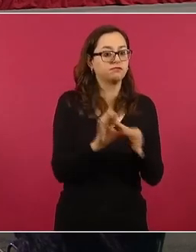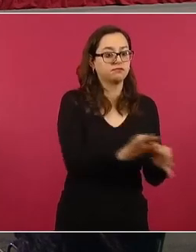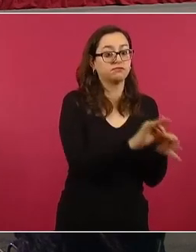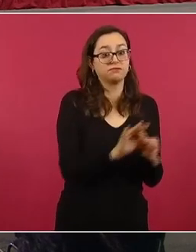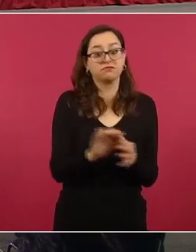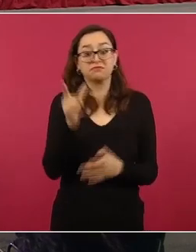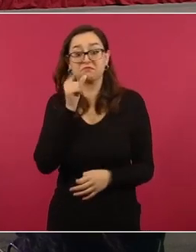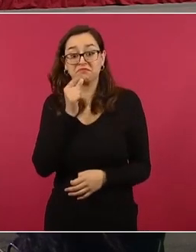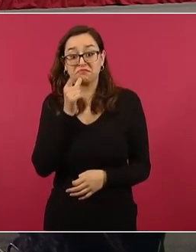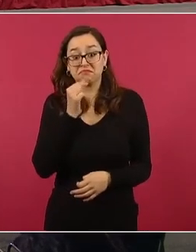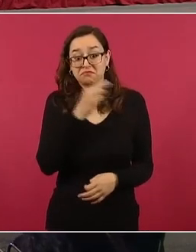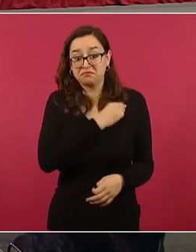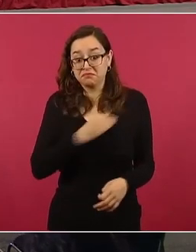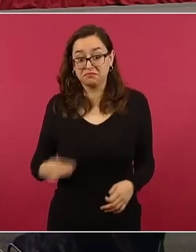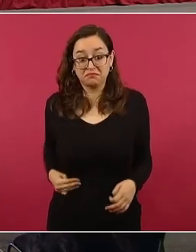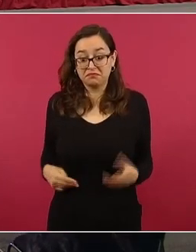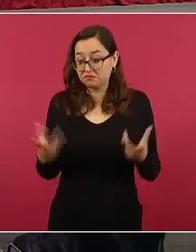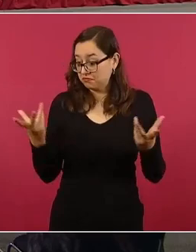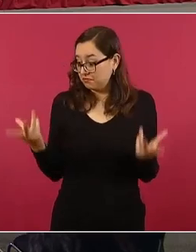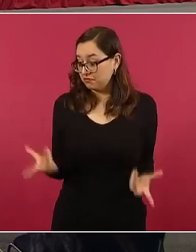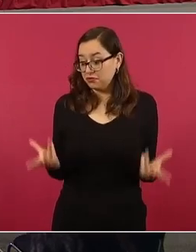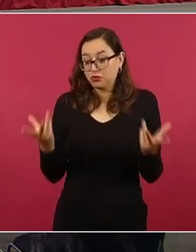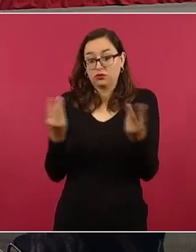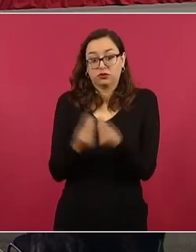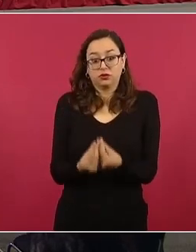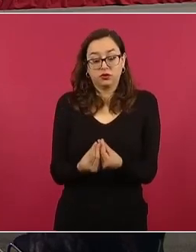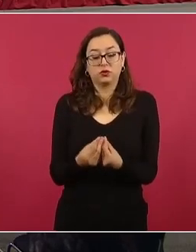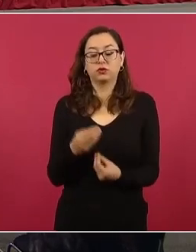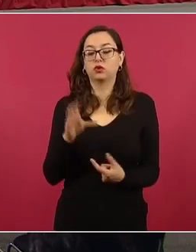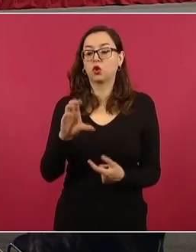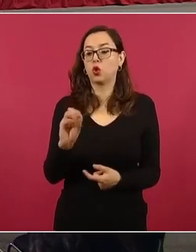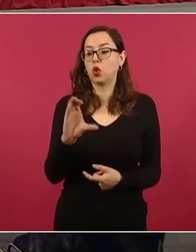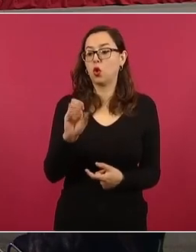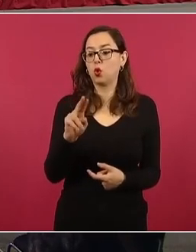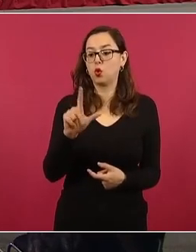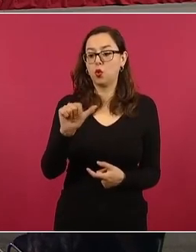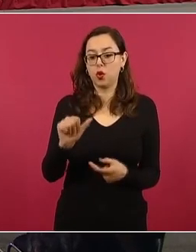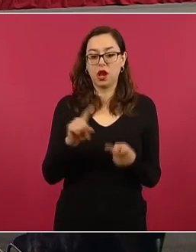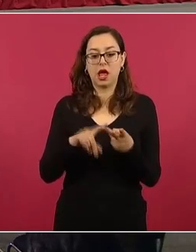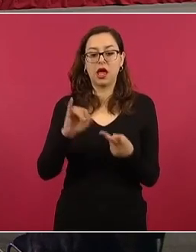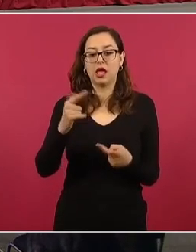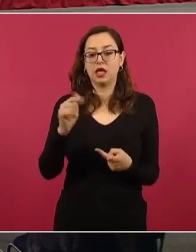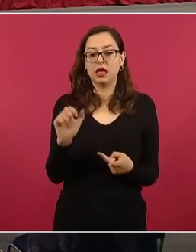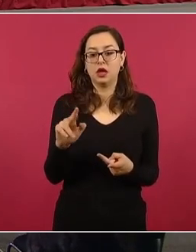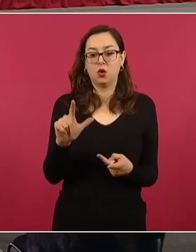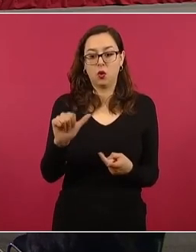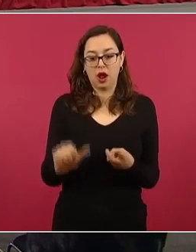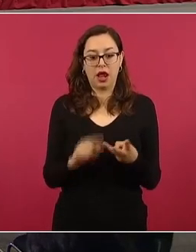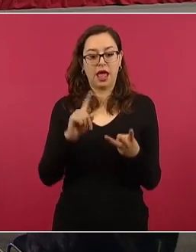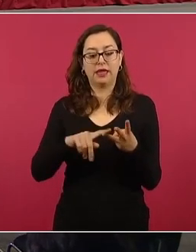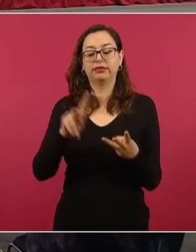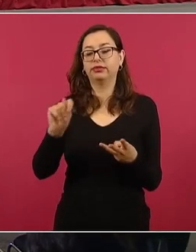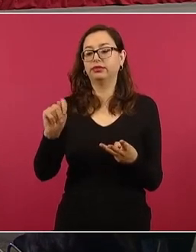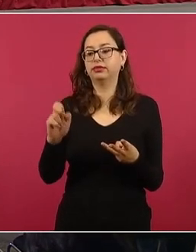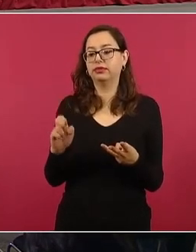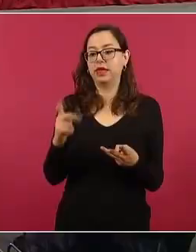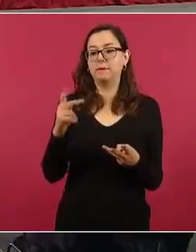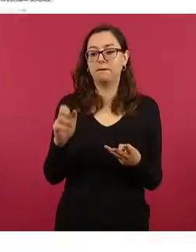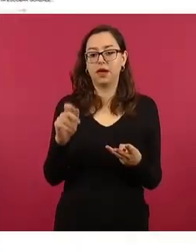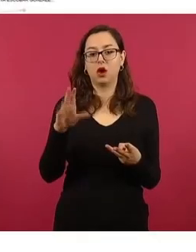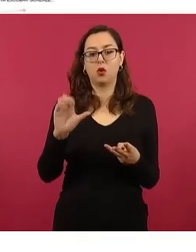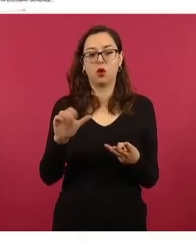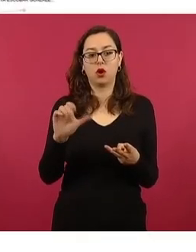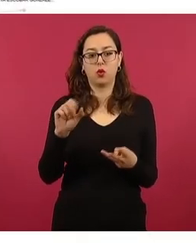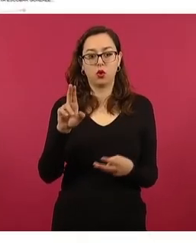policías municipales de Cocula, de Iguala y de otros municipios, particularmente Tepecoacuilco y Huitzuco.